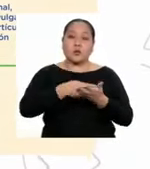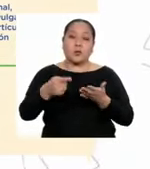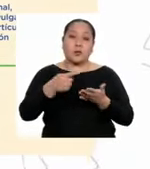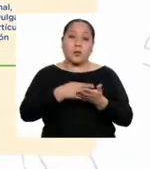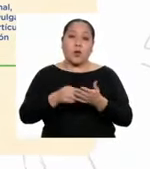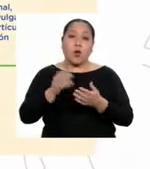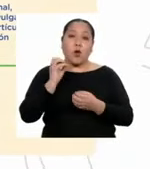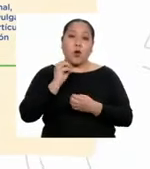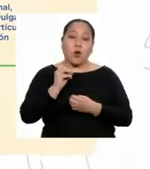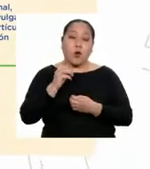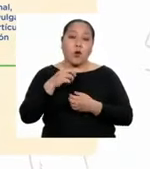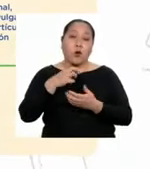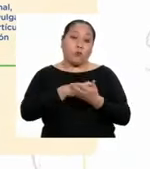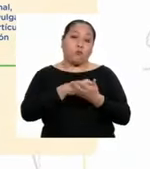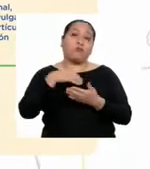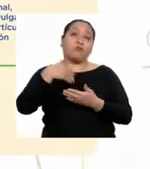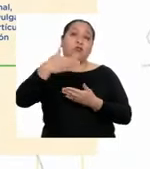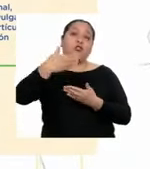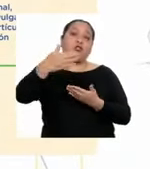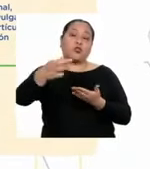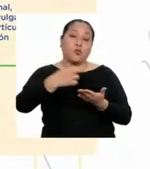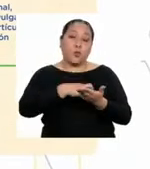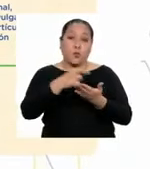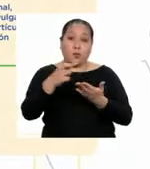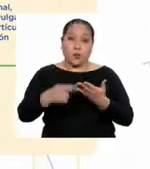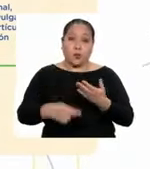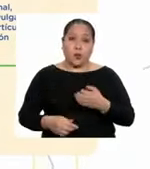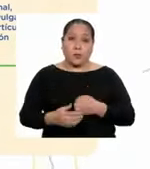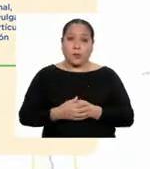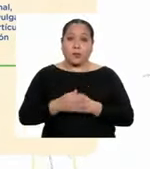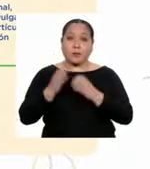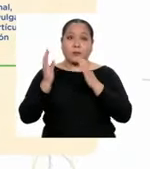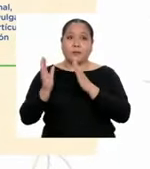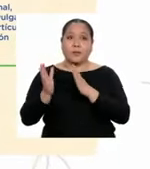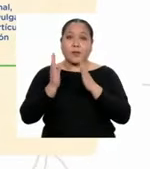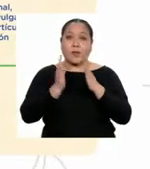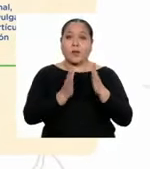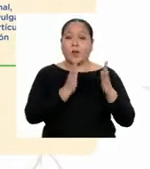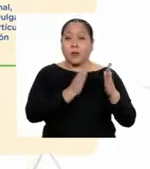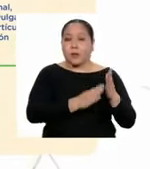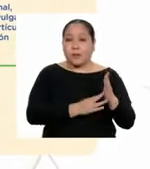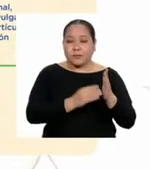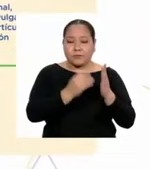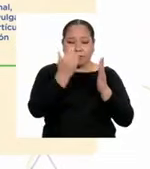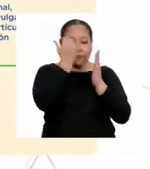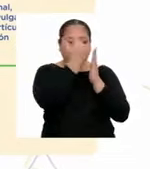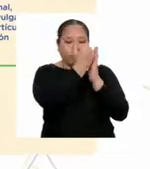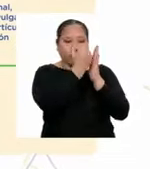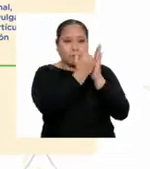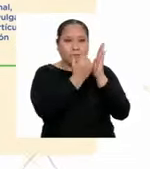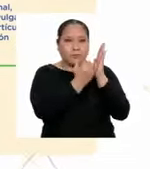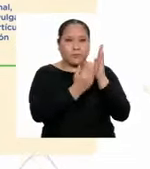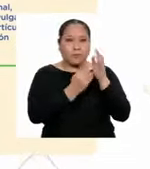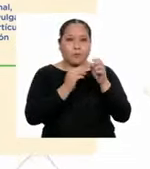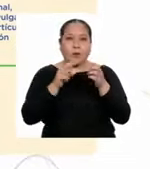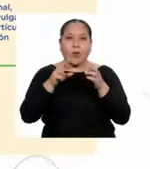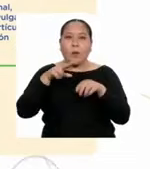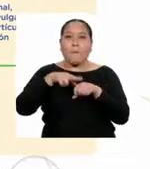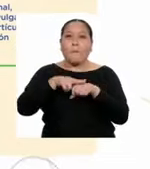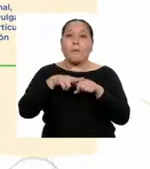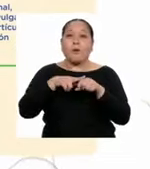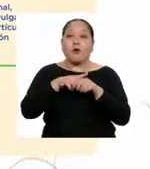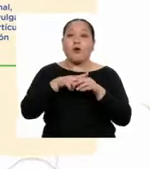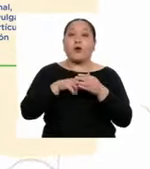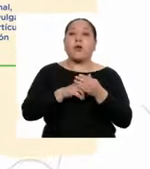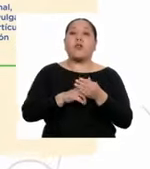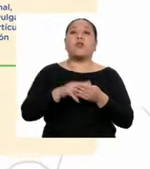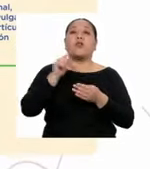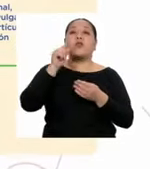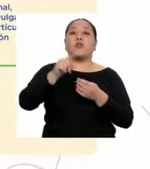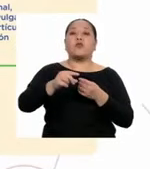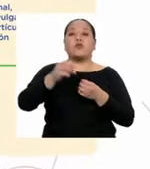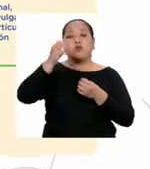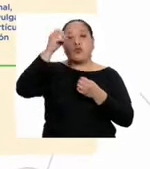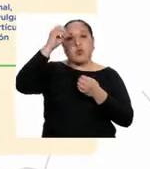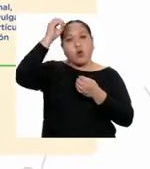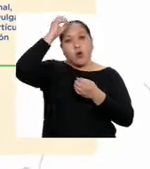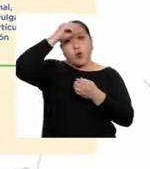programas subsiguientes, elaborarán la planificación y el borrador de su artículo de opinión.